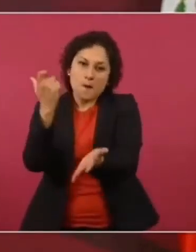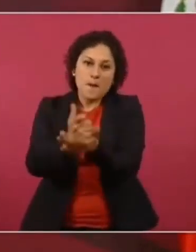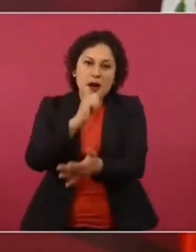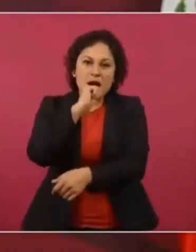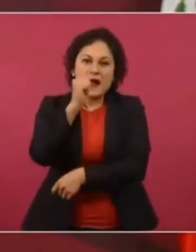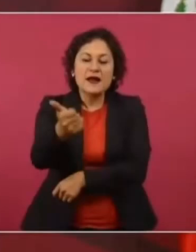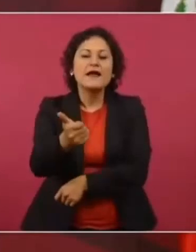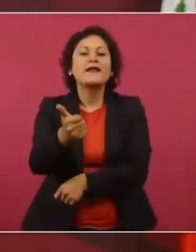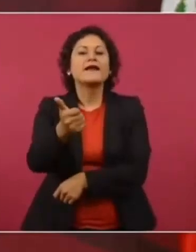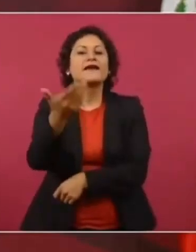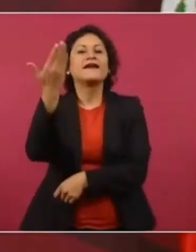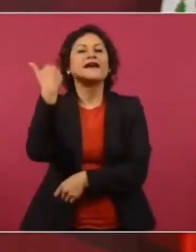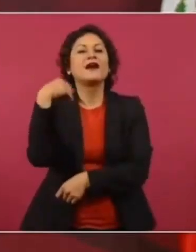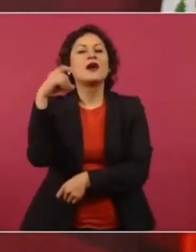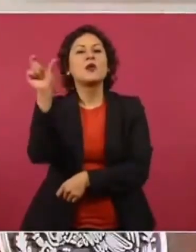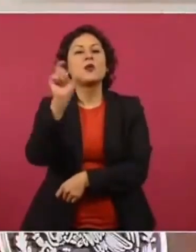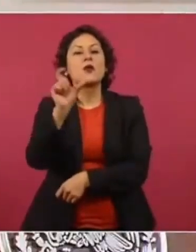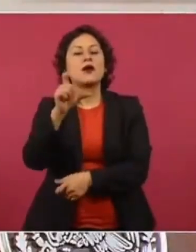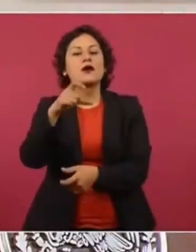Banamex.